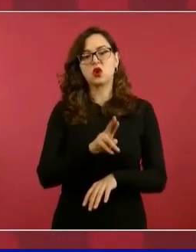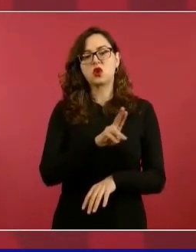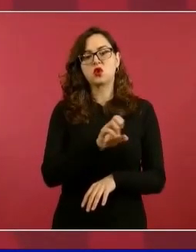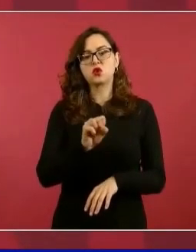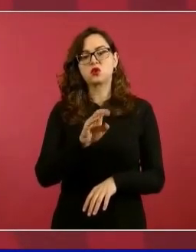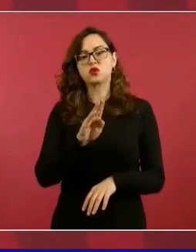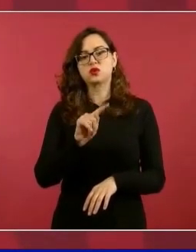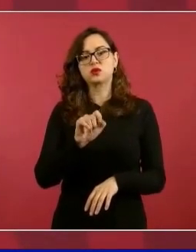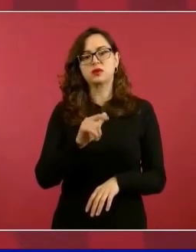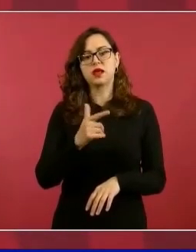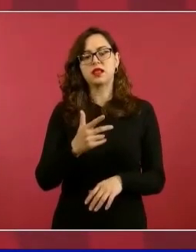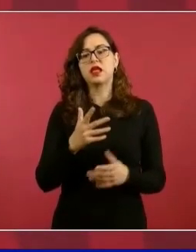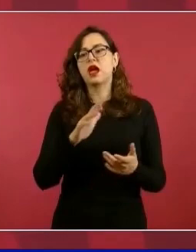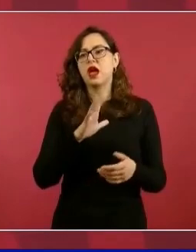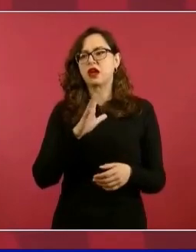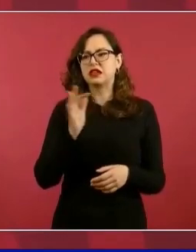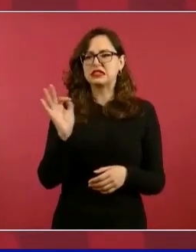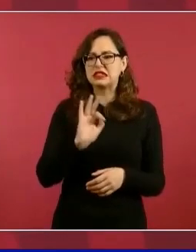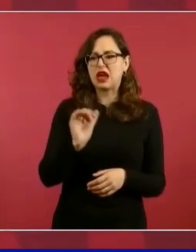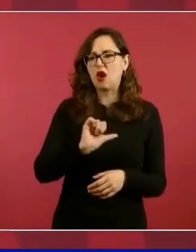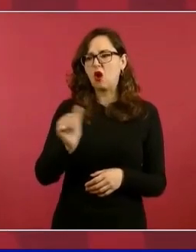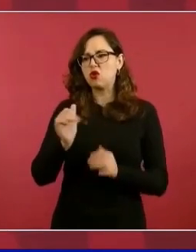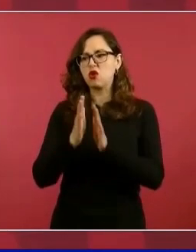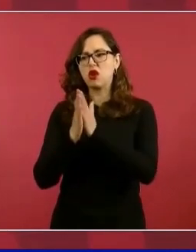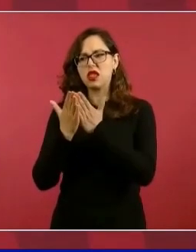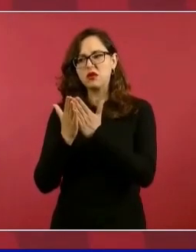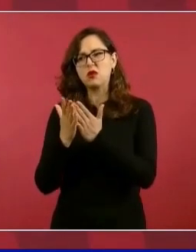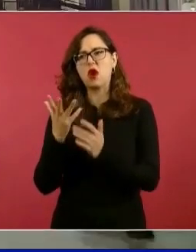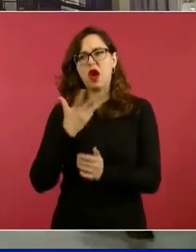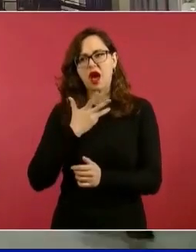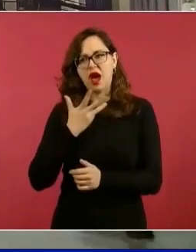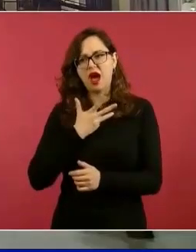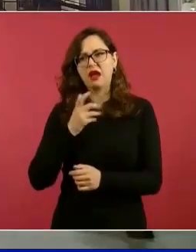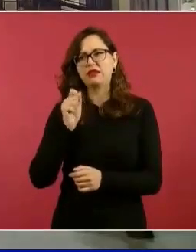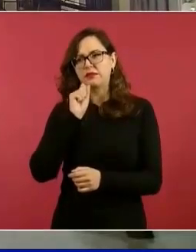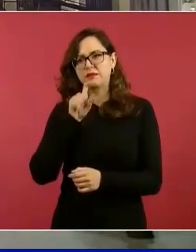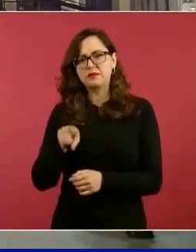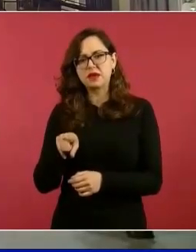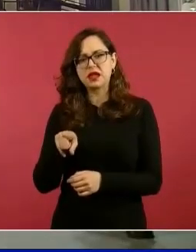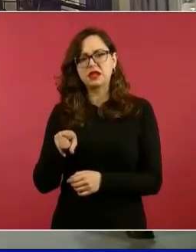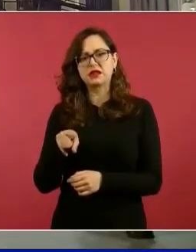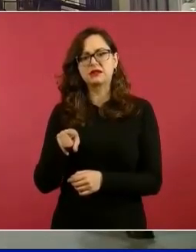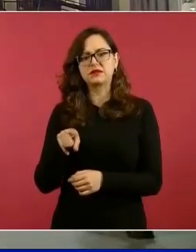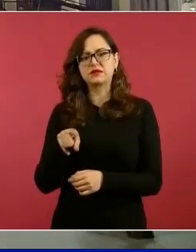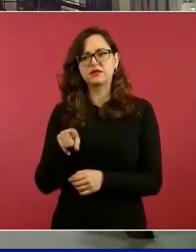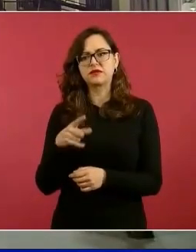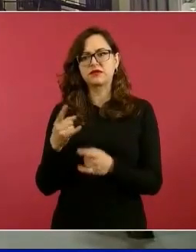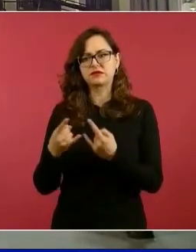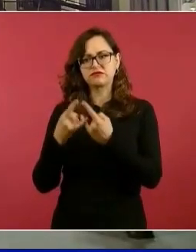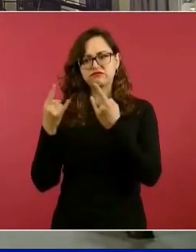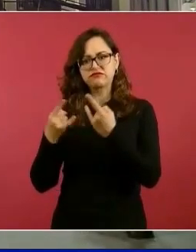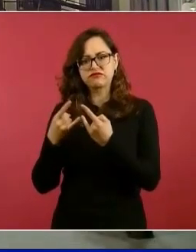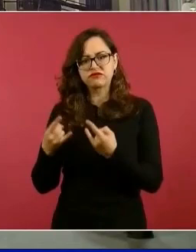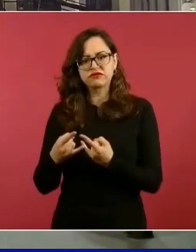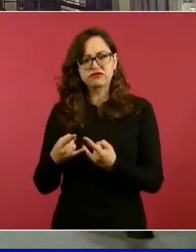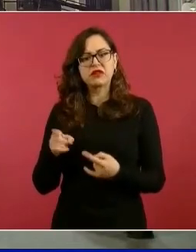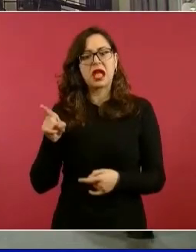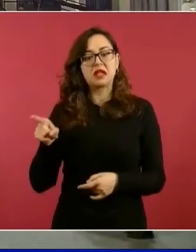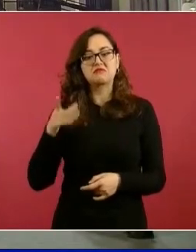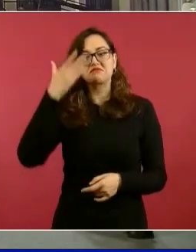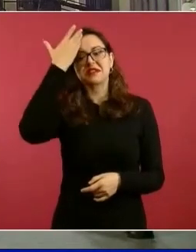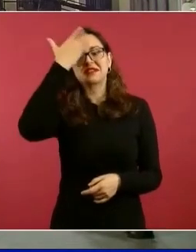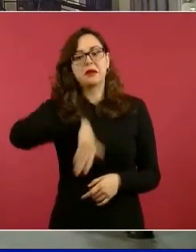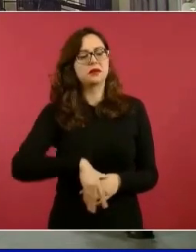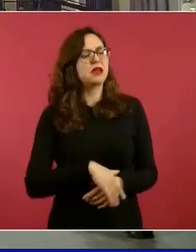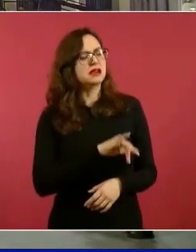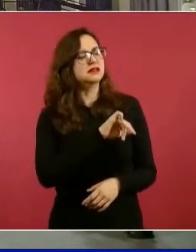Si no es el libro, es otro de Neruda, donde tiene relatos. Sí, sí, sí, sí,